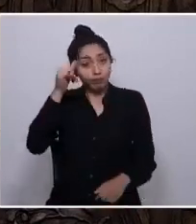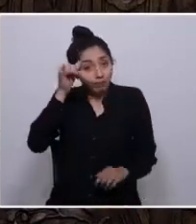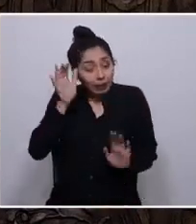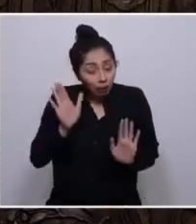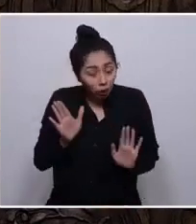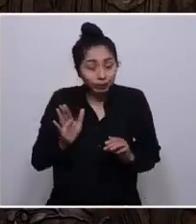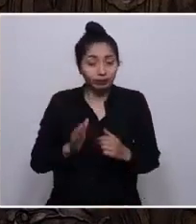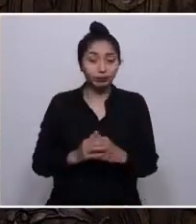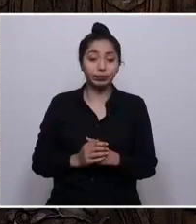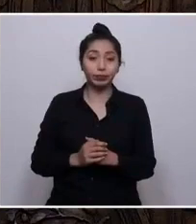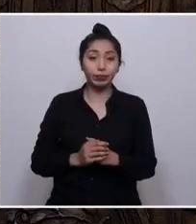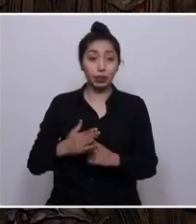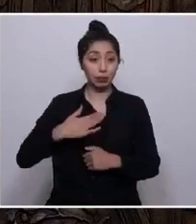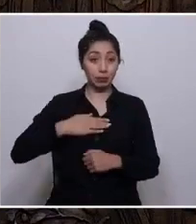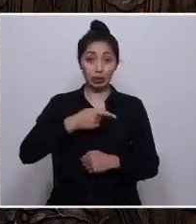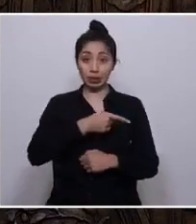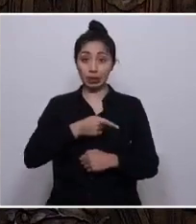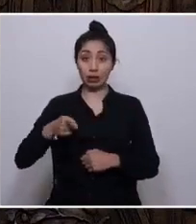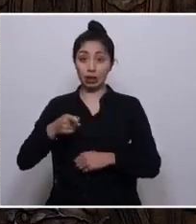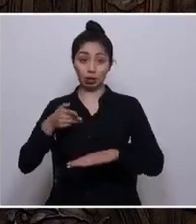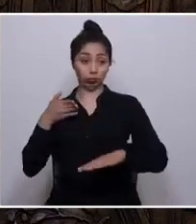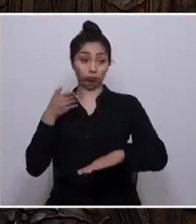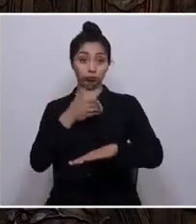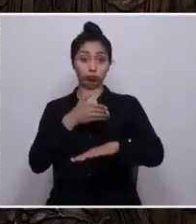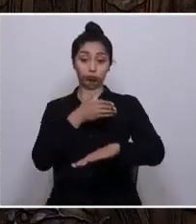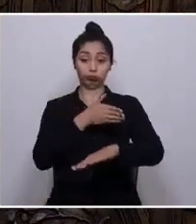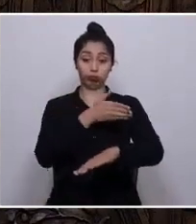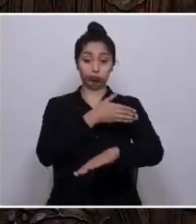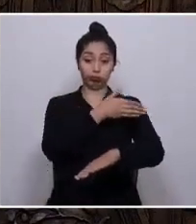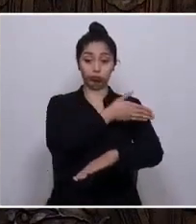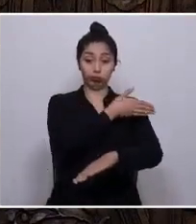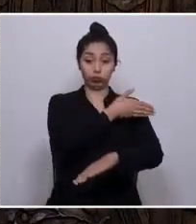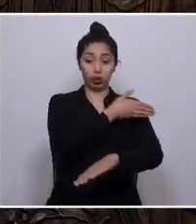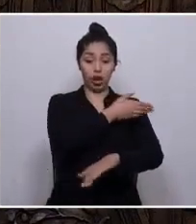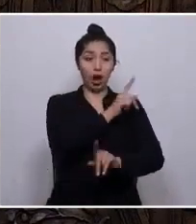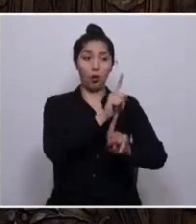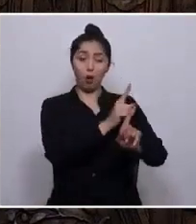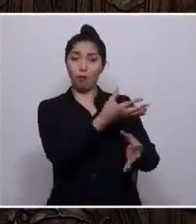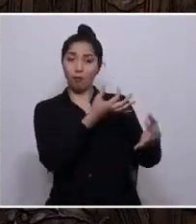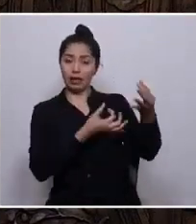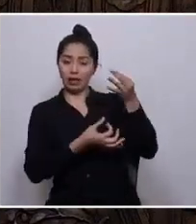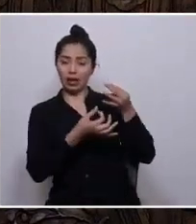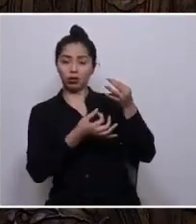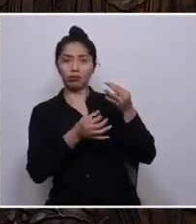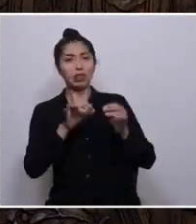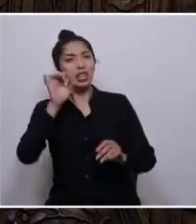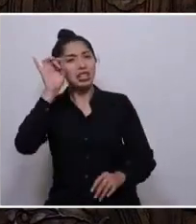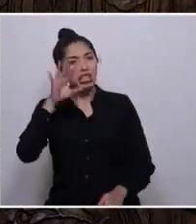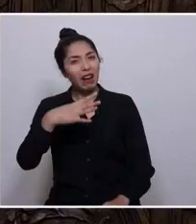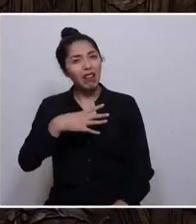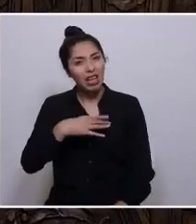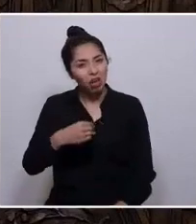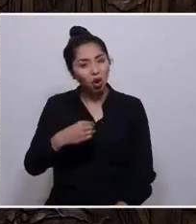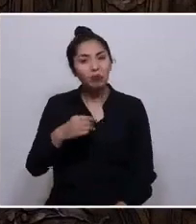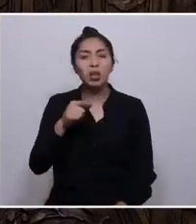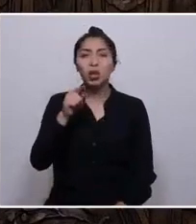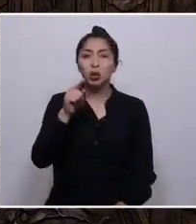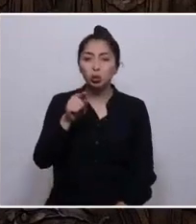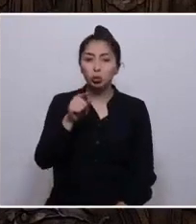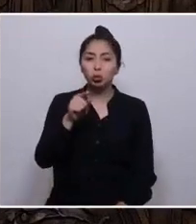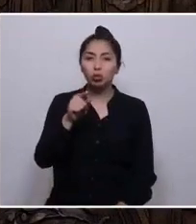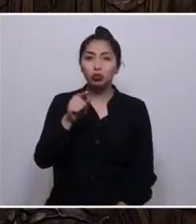y como en mi semana territorial me encontré con varios yatichiris, cojiris, me dijeron, ¿sabes, hijo? No basta la distribución y